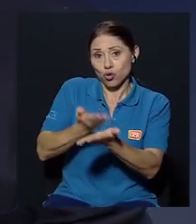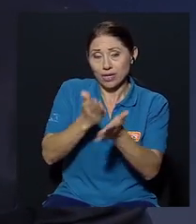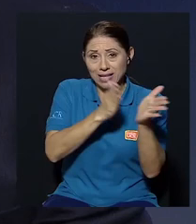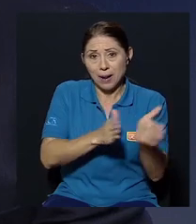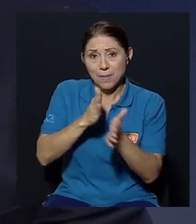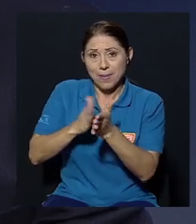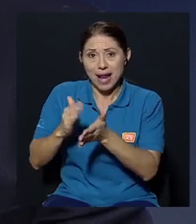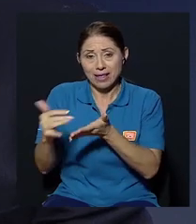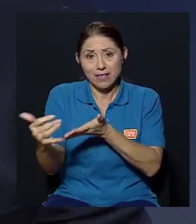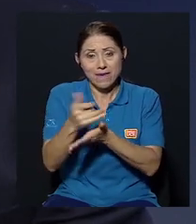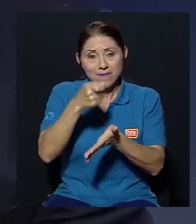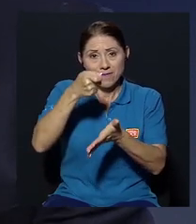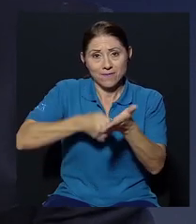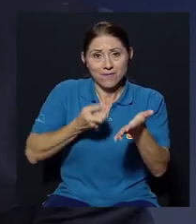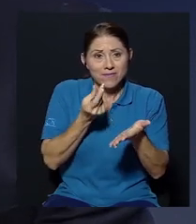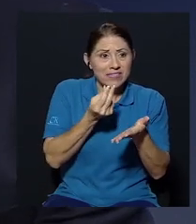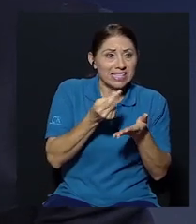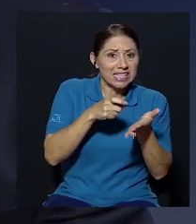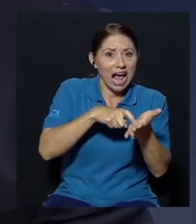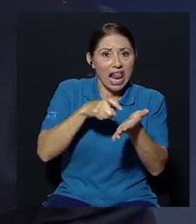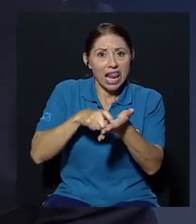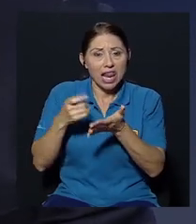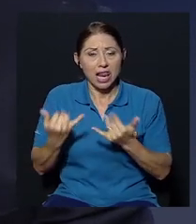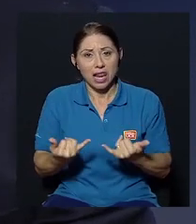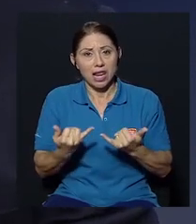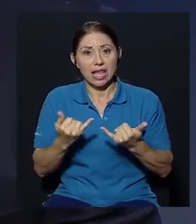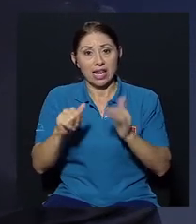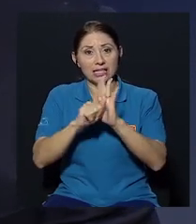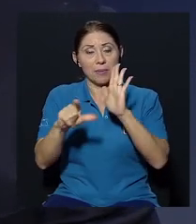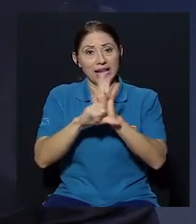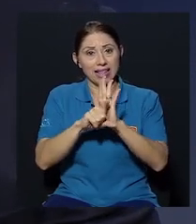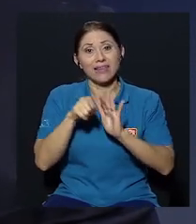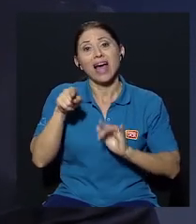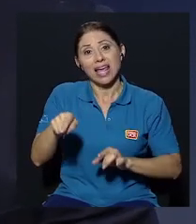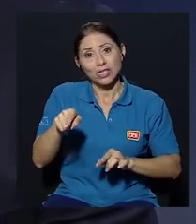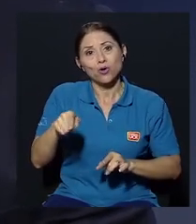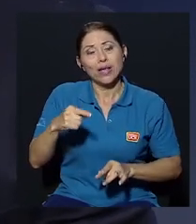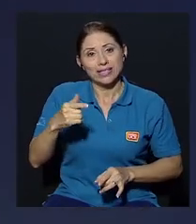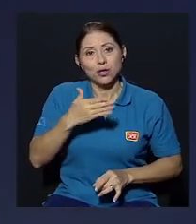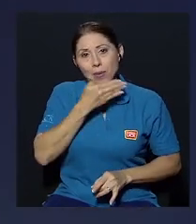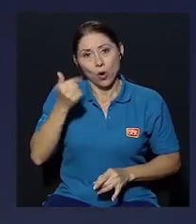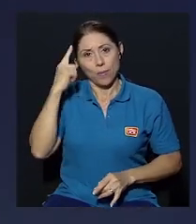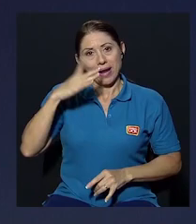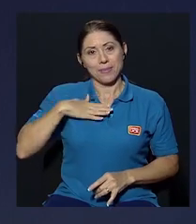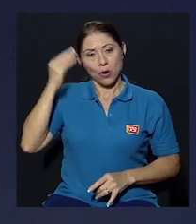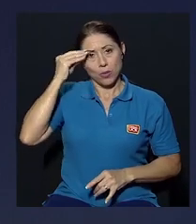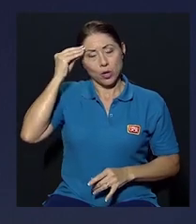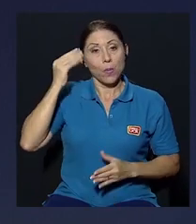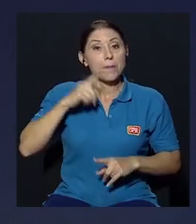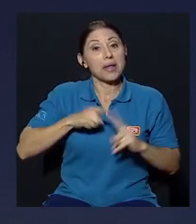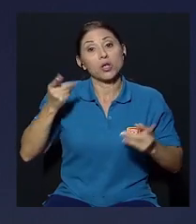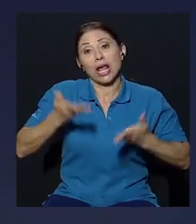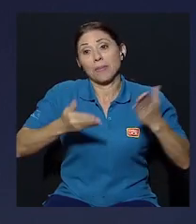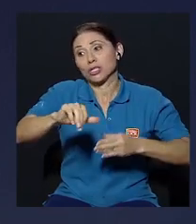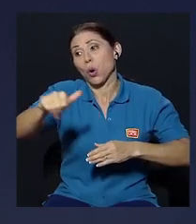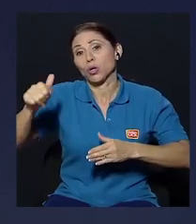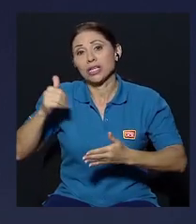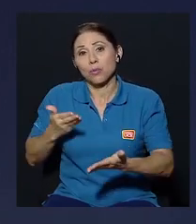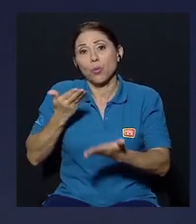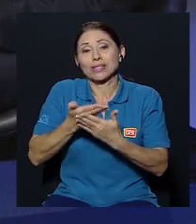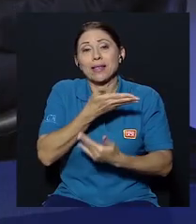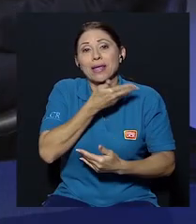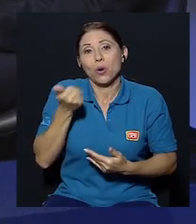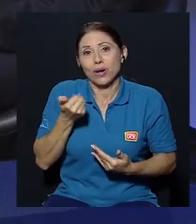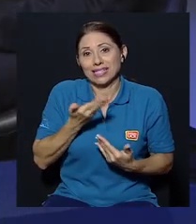plan fiscal que está en la asamblea legislativa que en mi opinión es lo mejor que se puede hacer pero pero pueden haber otras propuestas